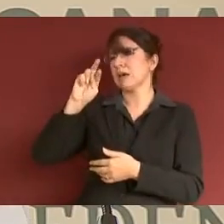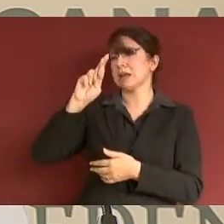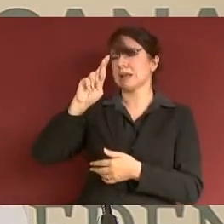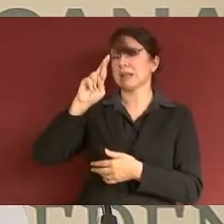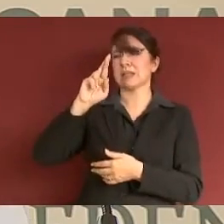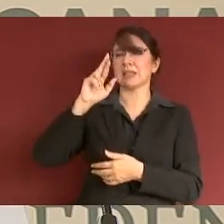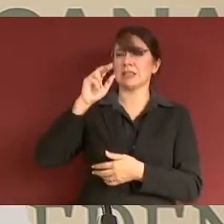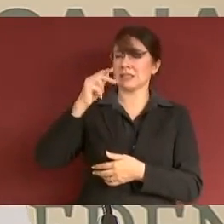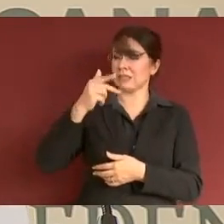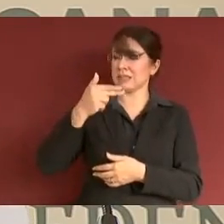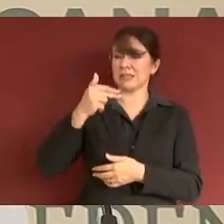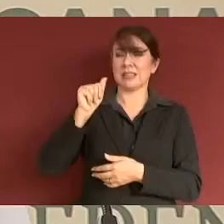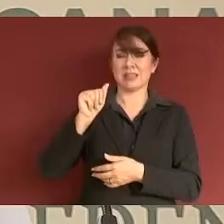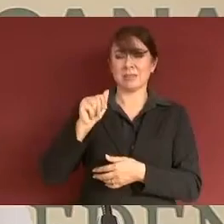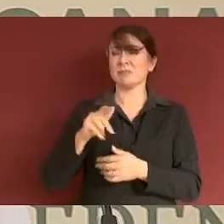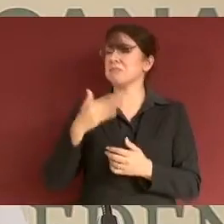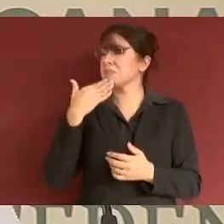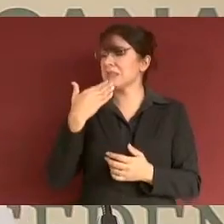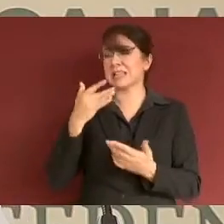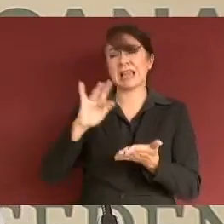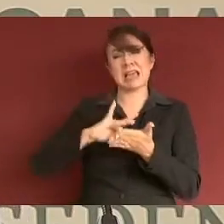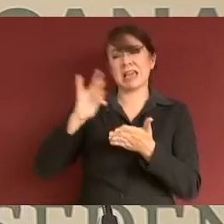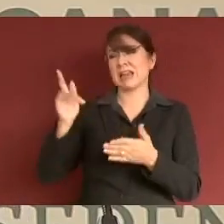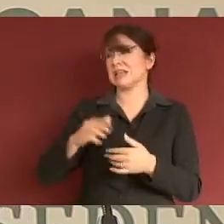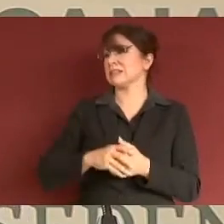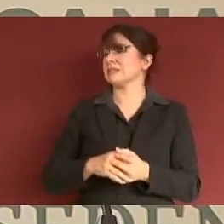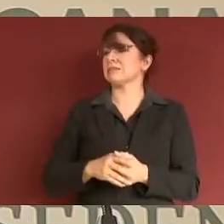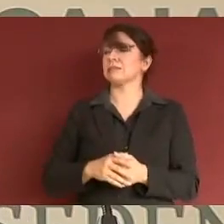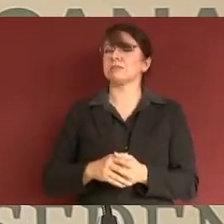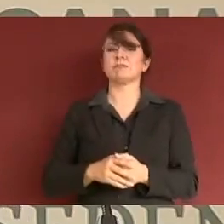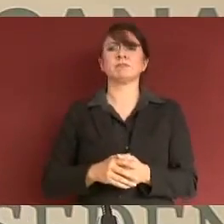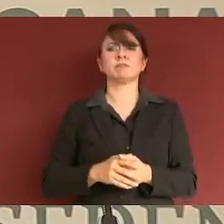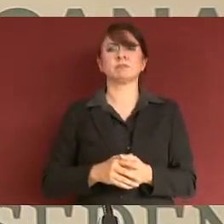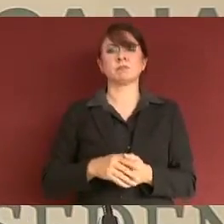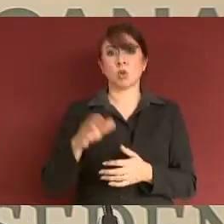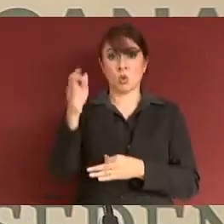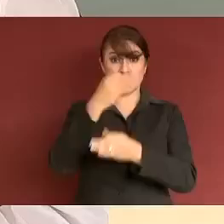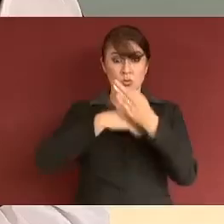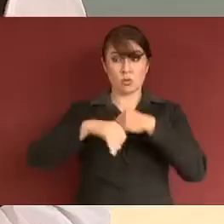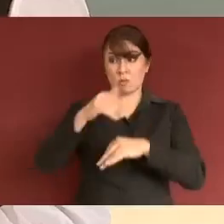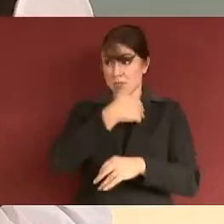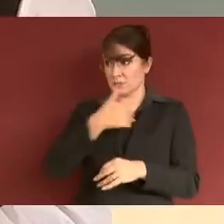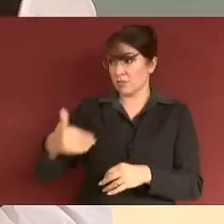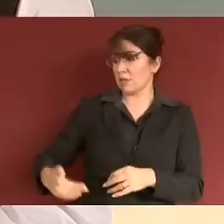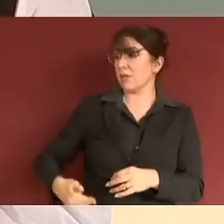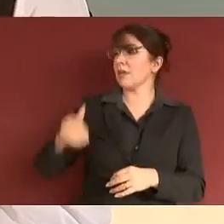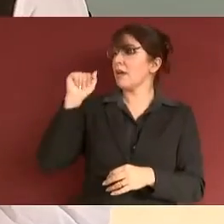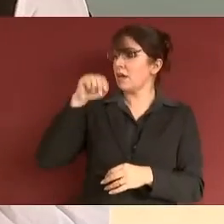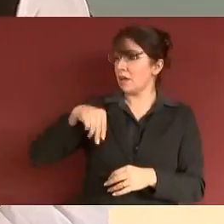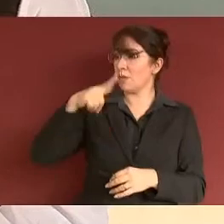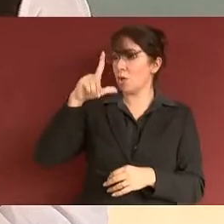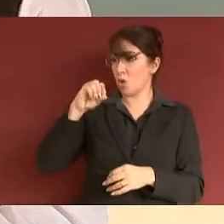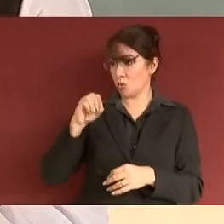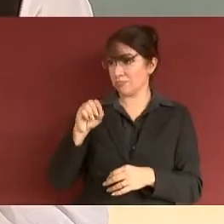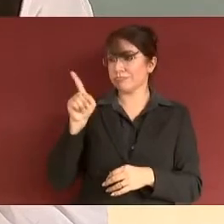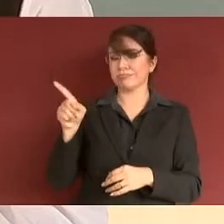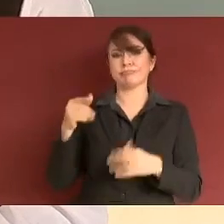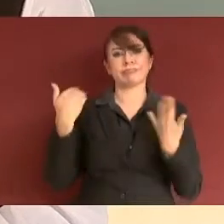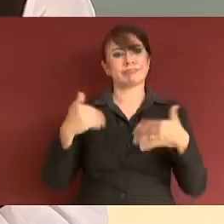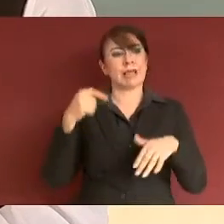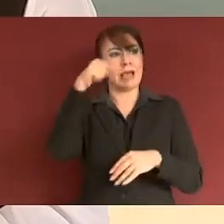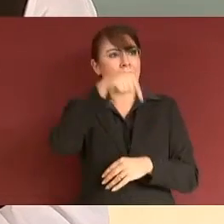Antes de hablar, quisiera muy brevemente comentarles otras obras que ha hecho el presidente Andrés Manuel López Obrador en esta región